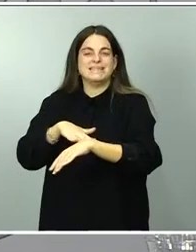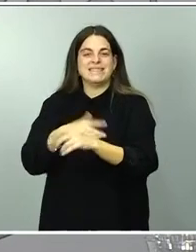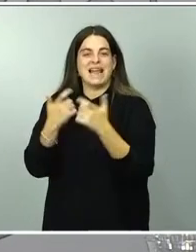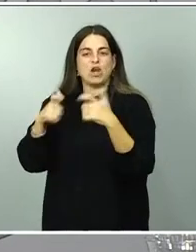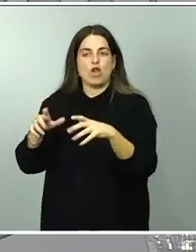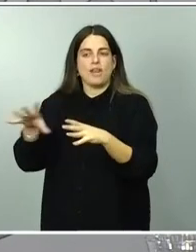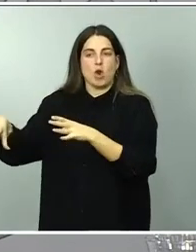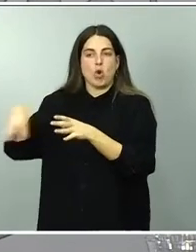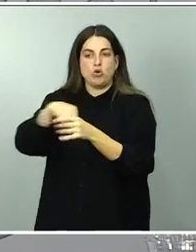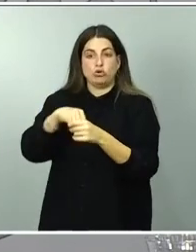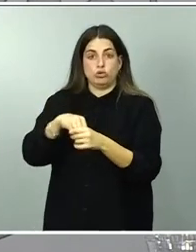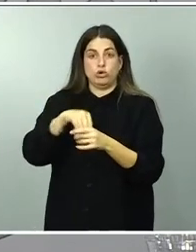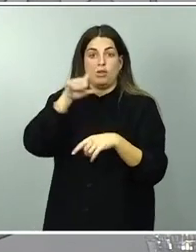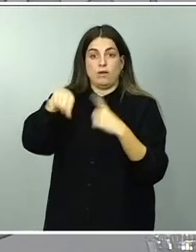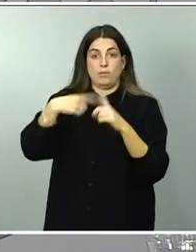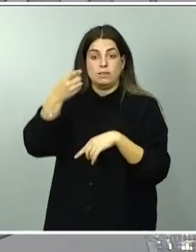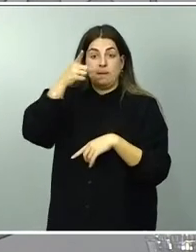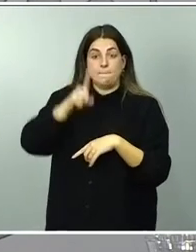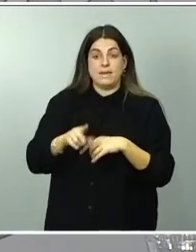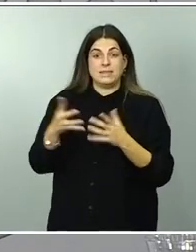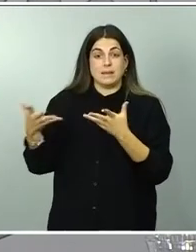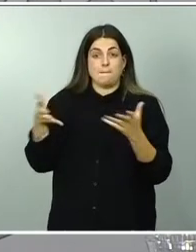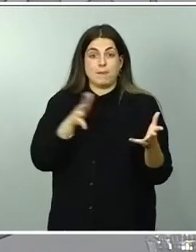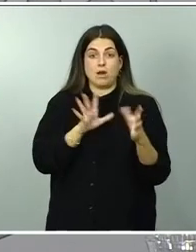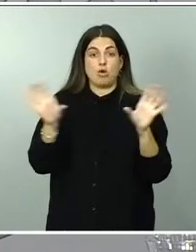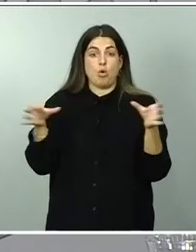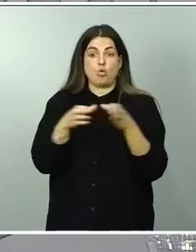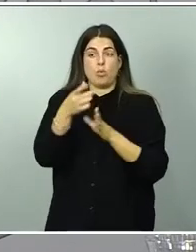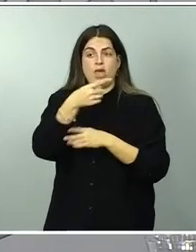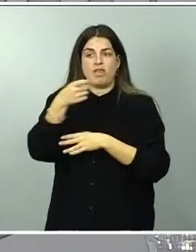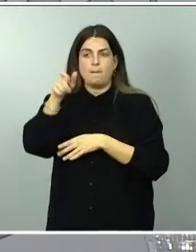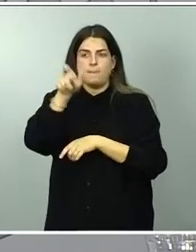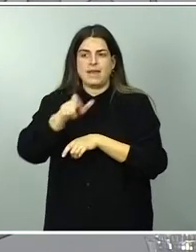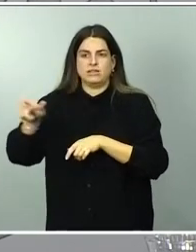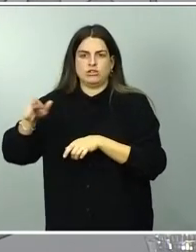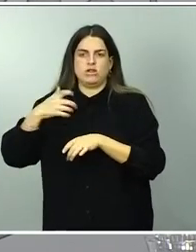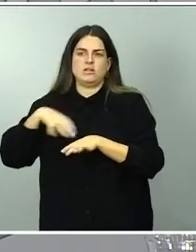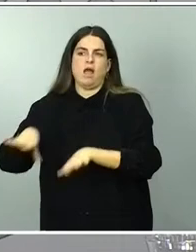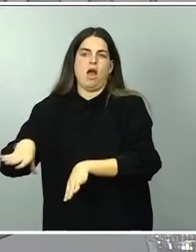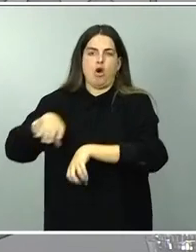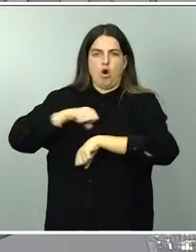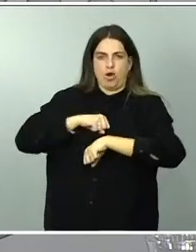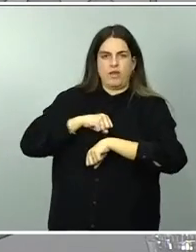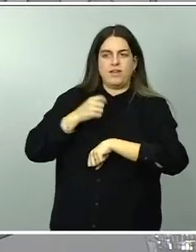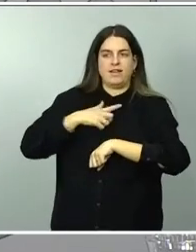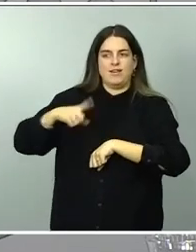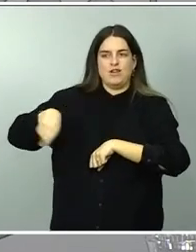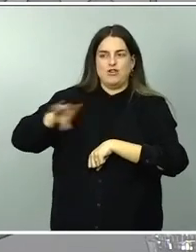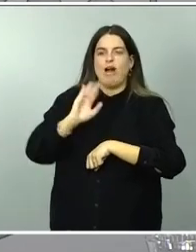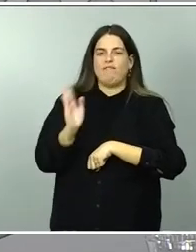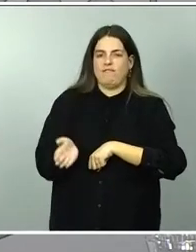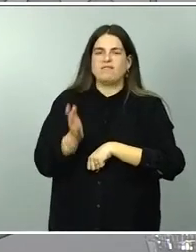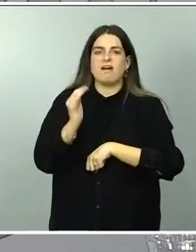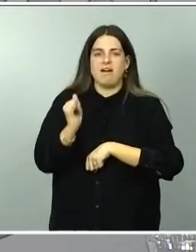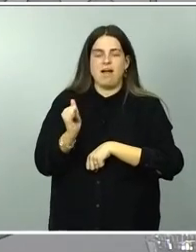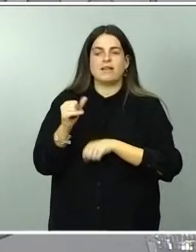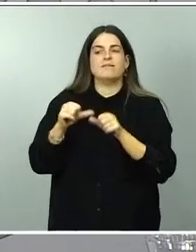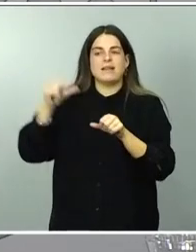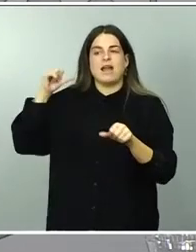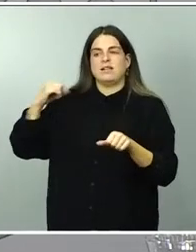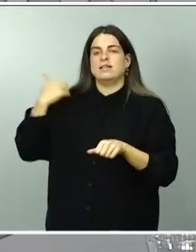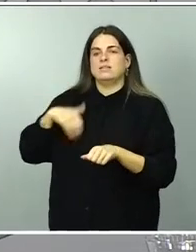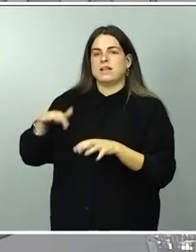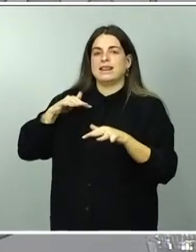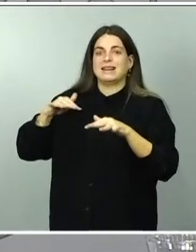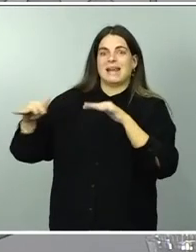principios de marzo a un primer grupo de más de 100 personas que están siendo afectados en este momento, que han sido afectados por el terremoto